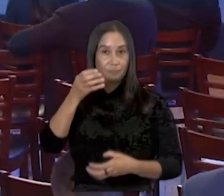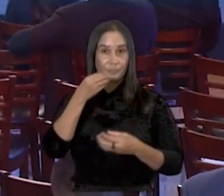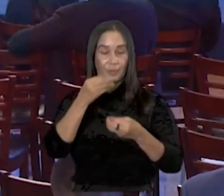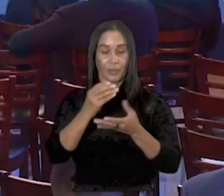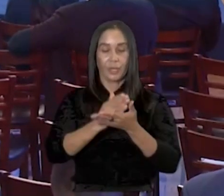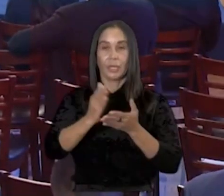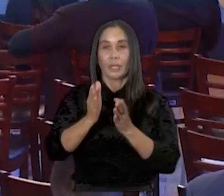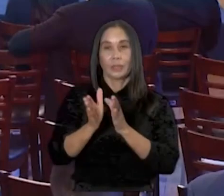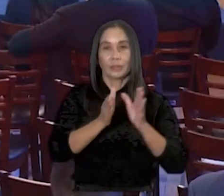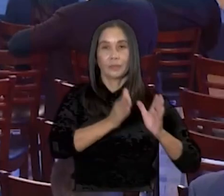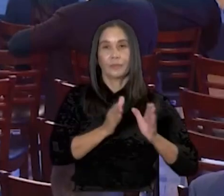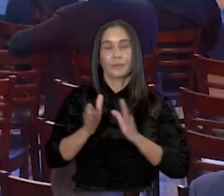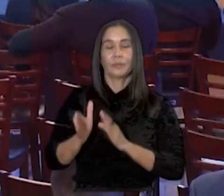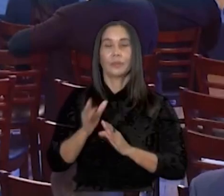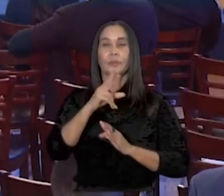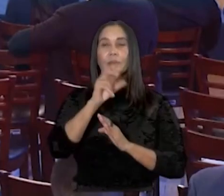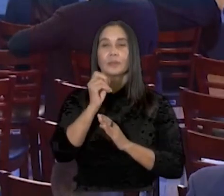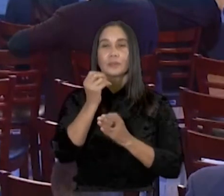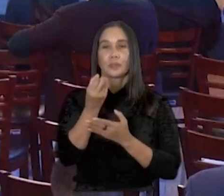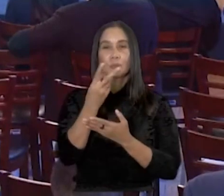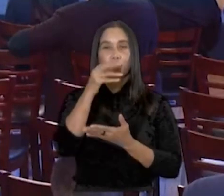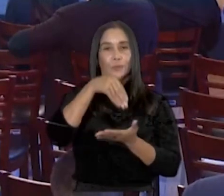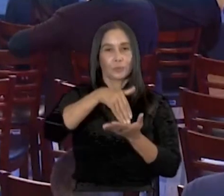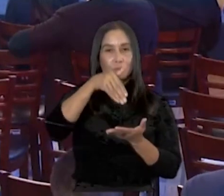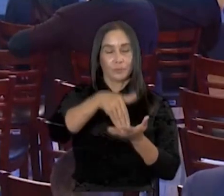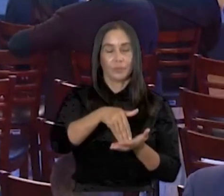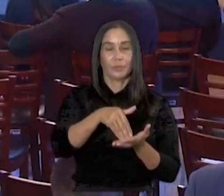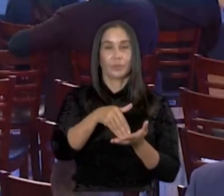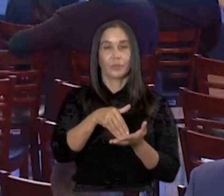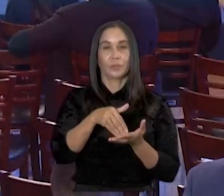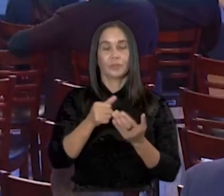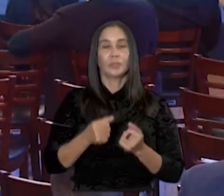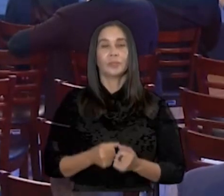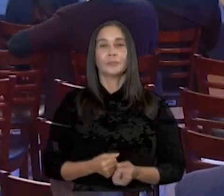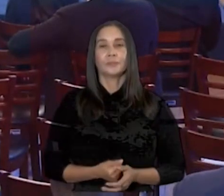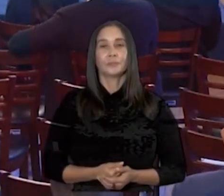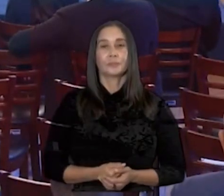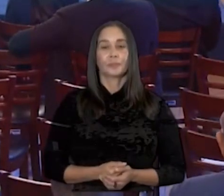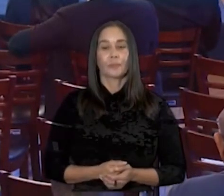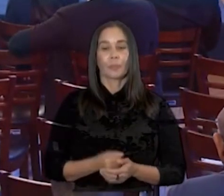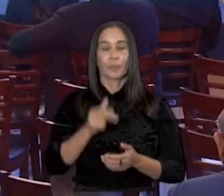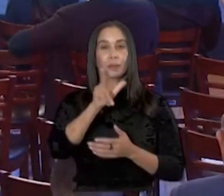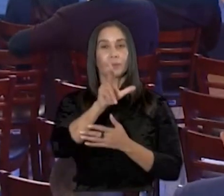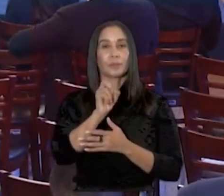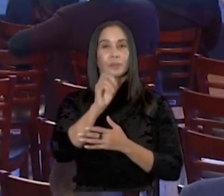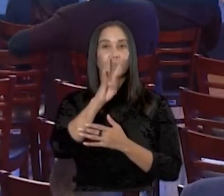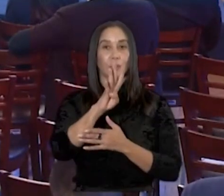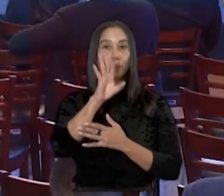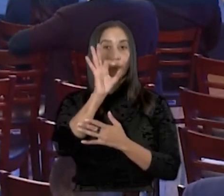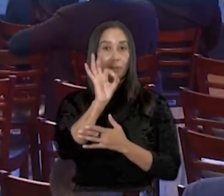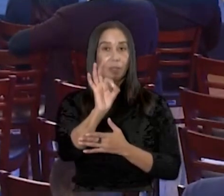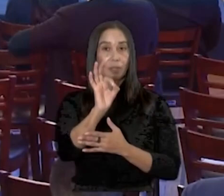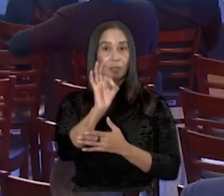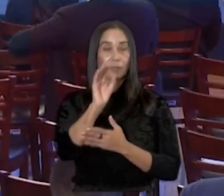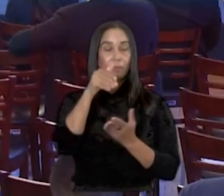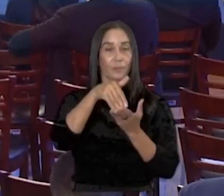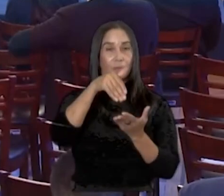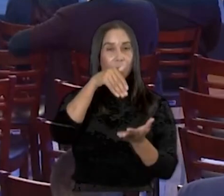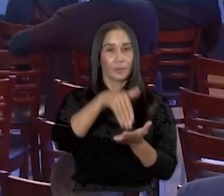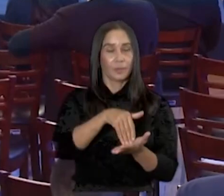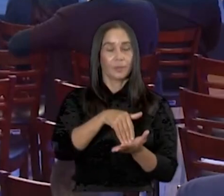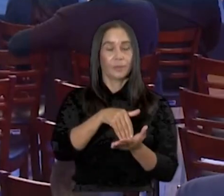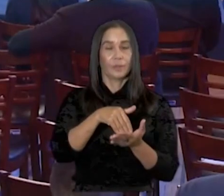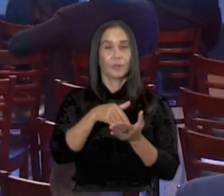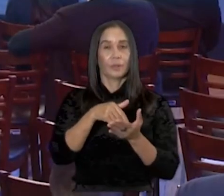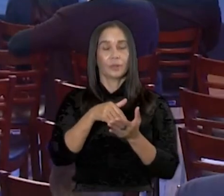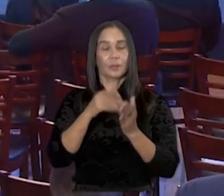divididas en 312 millones de raciones de pan y galletas nutritivas, 349 millones de raciones de leche